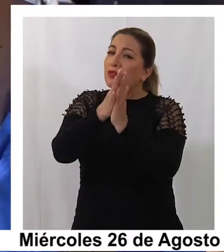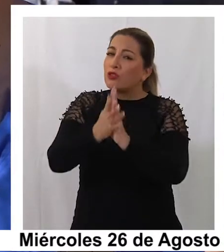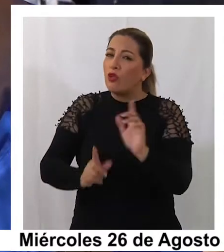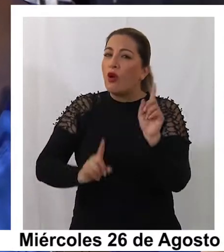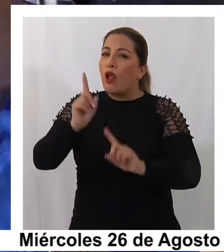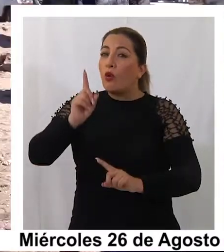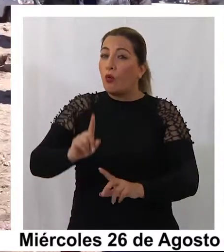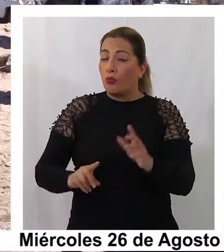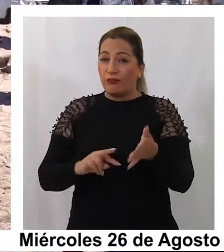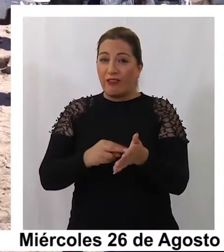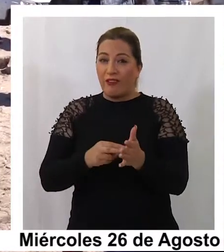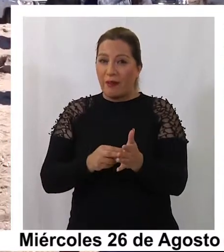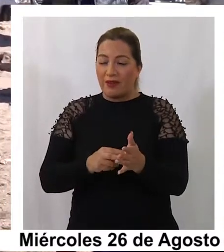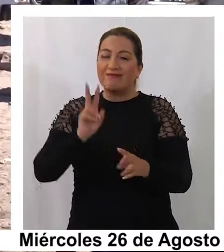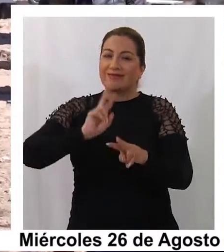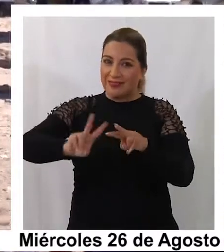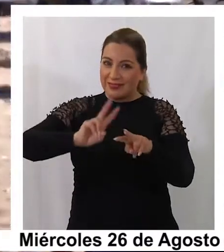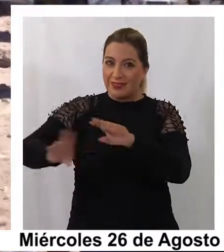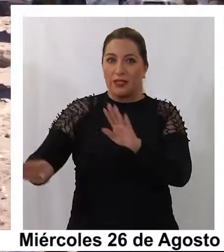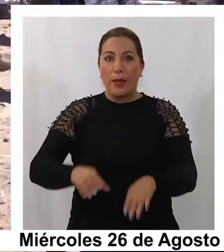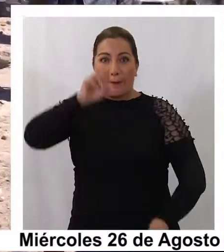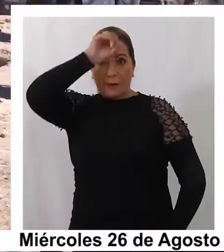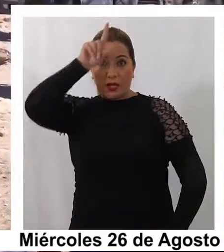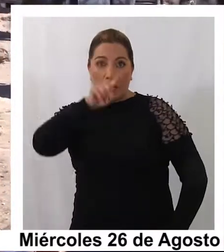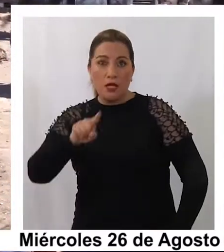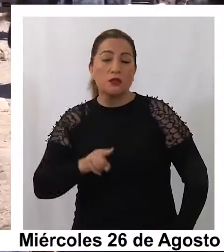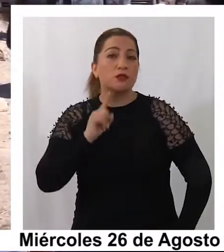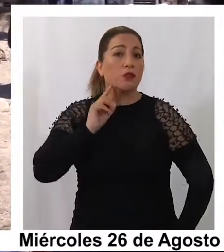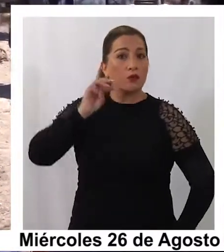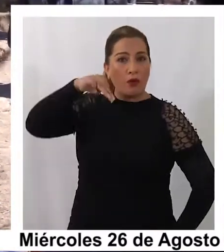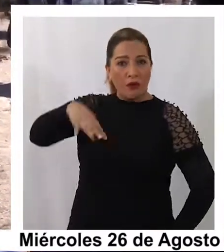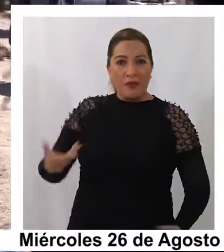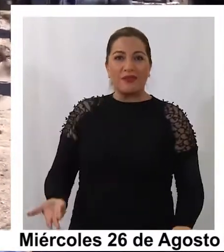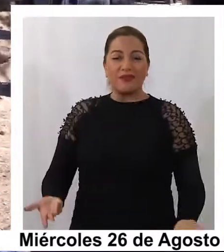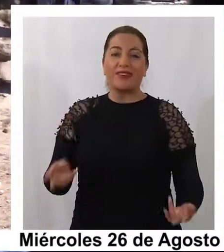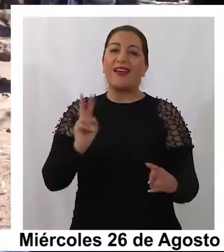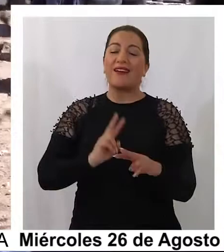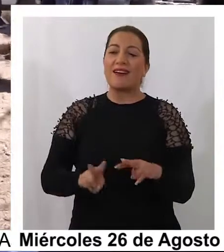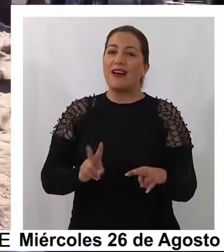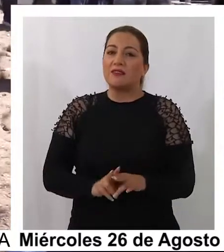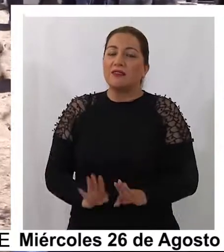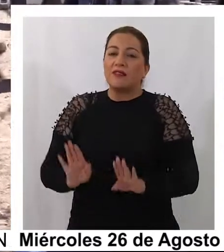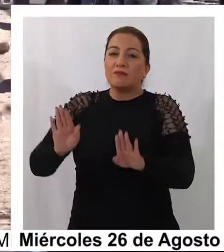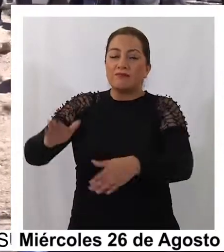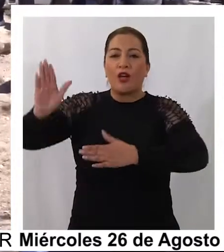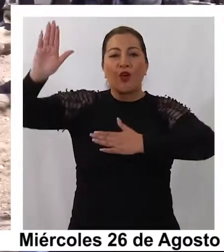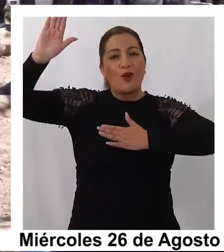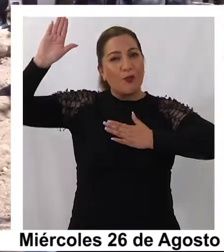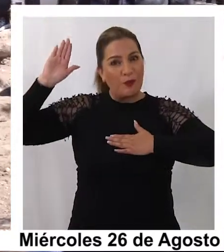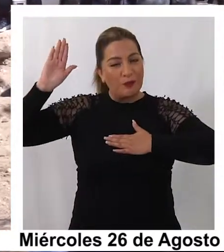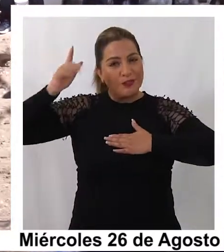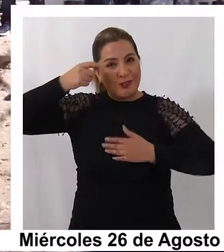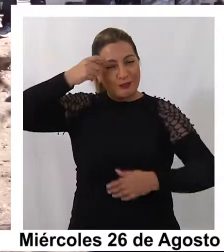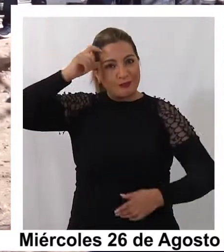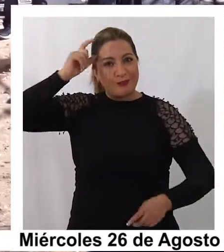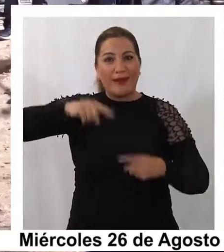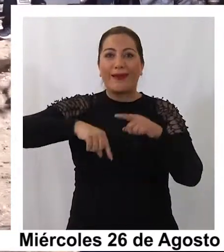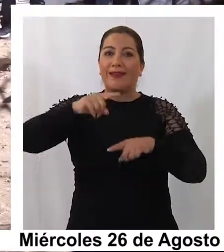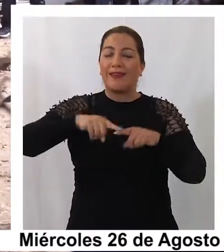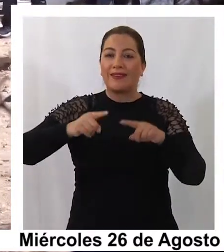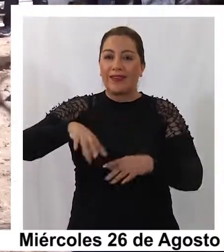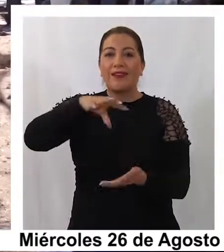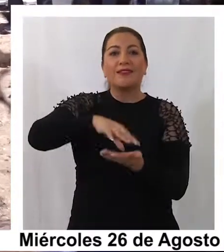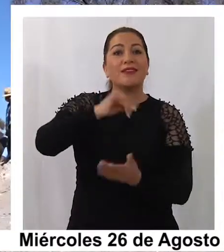resolver la mayoría de sus problemas. Para SQM de esta manera se refuerza el compromiso con la agricultura y ganadería de la